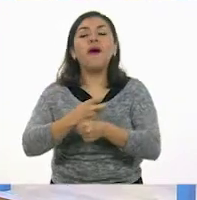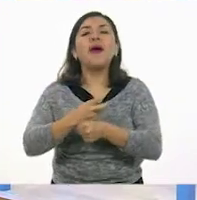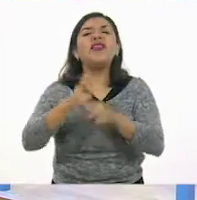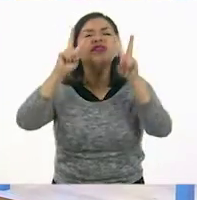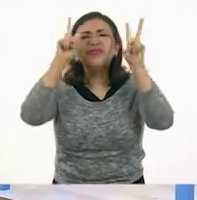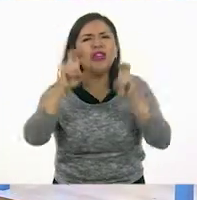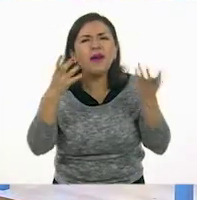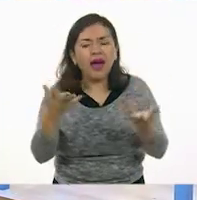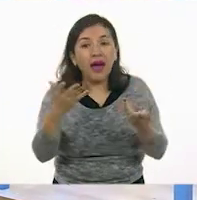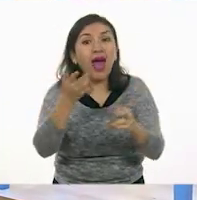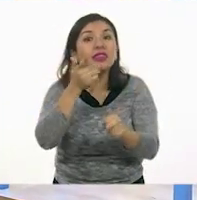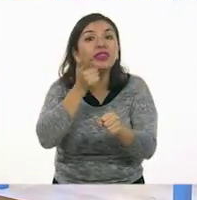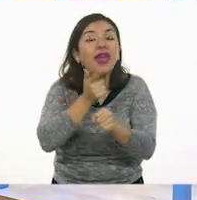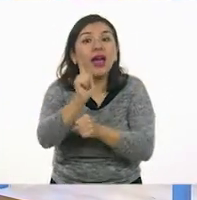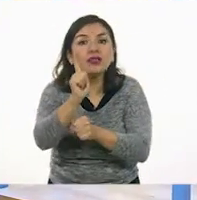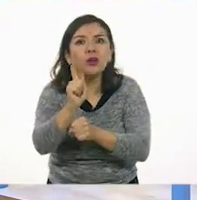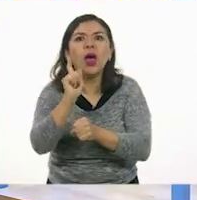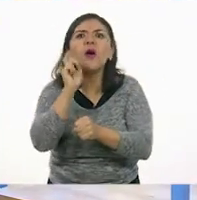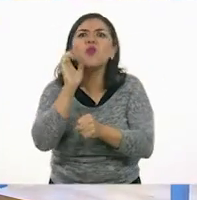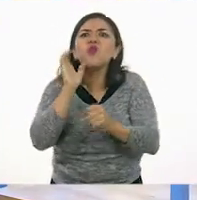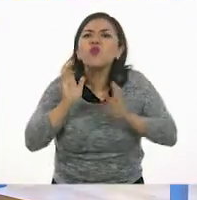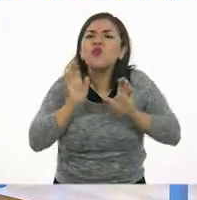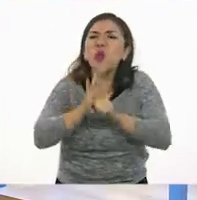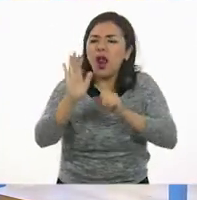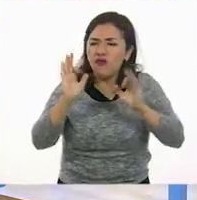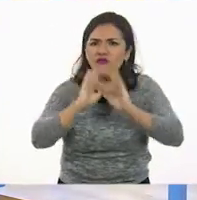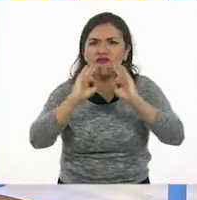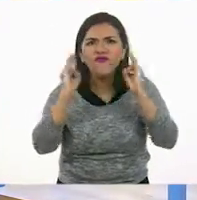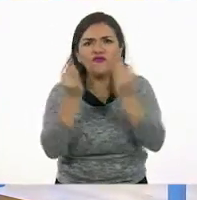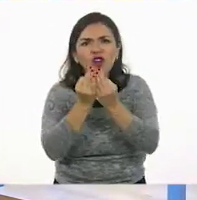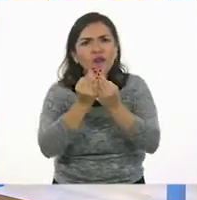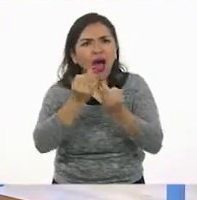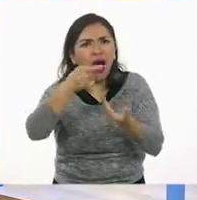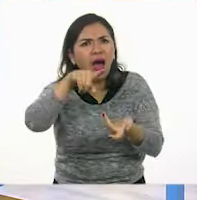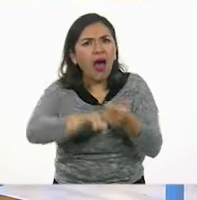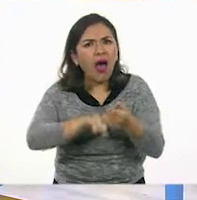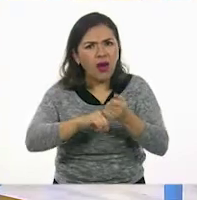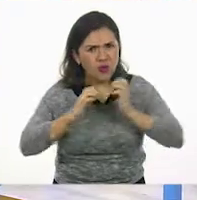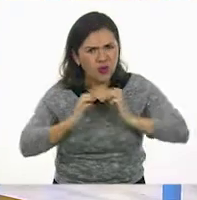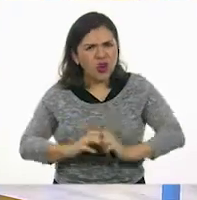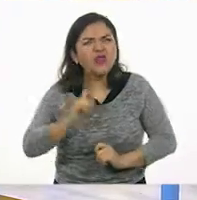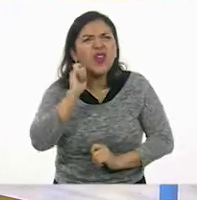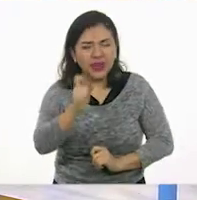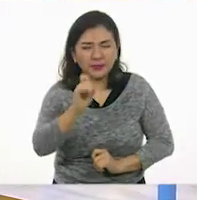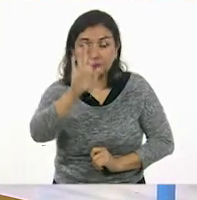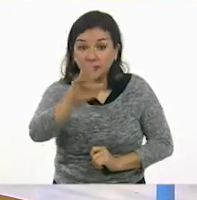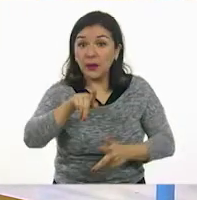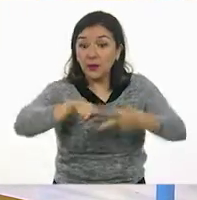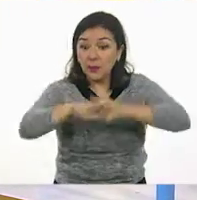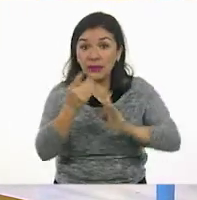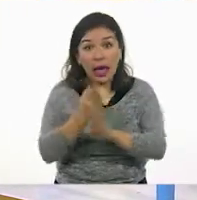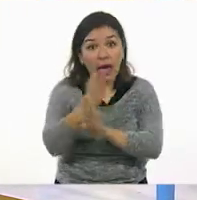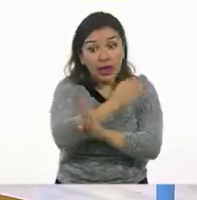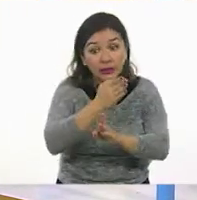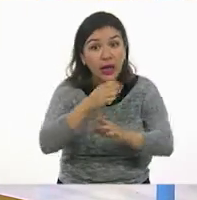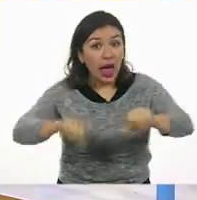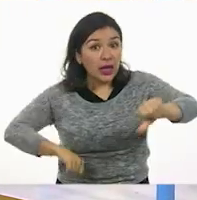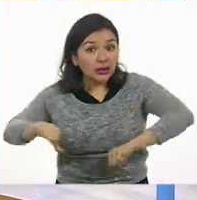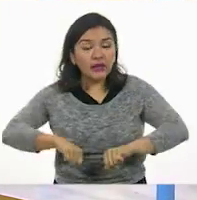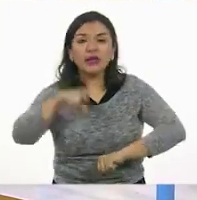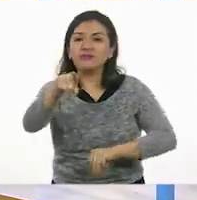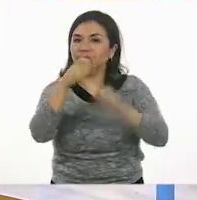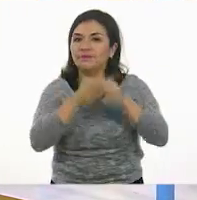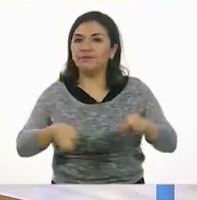El tema es descubre el cuerpo geométrico. Pero recuerden que antes de comenzar con cualquier actividad es muy